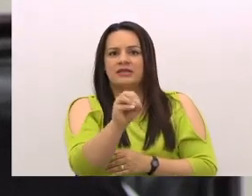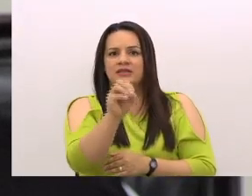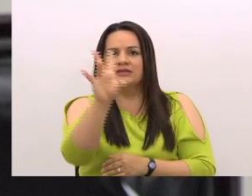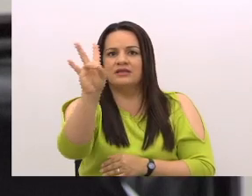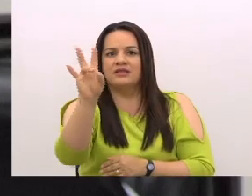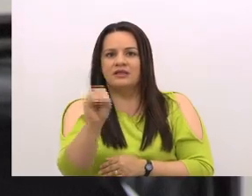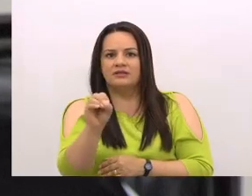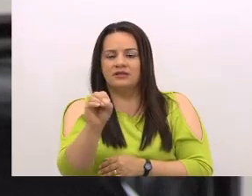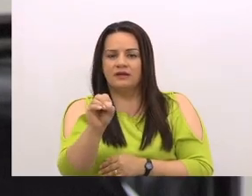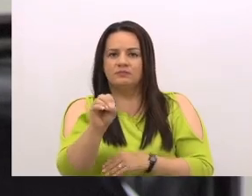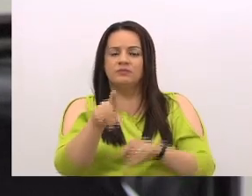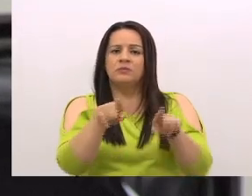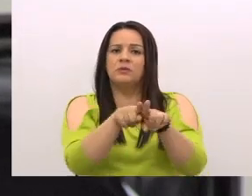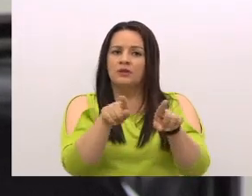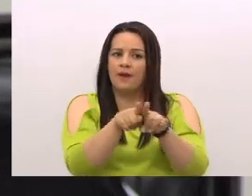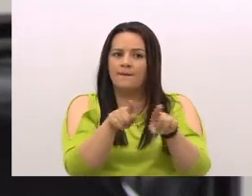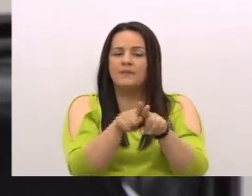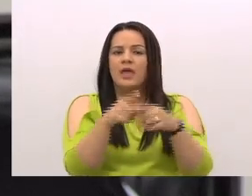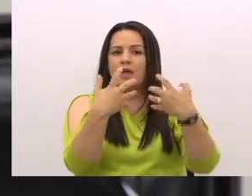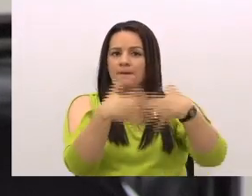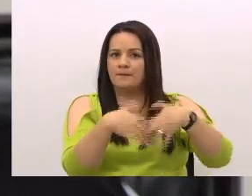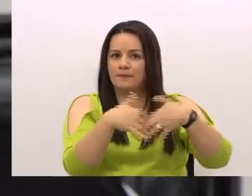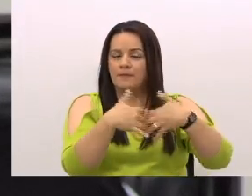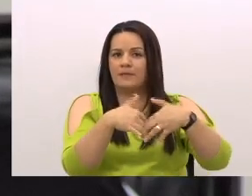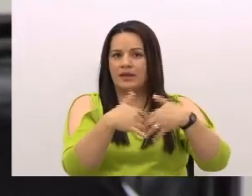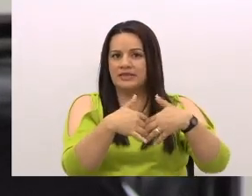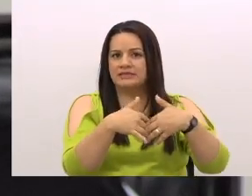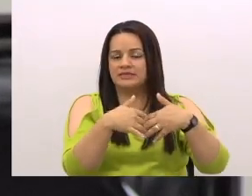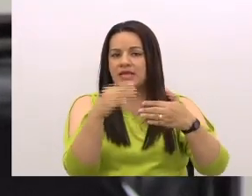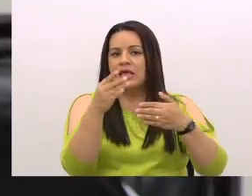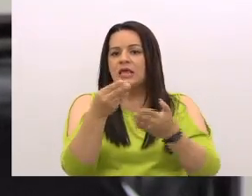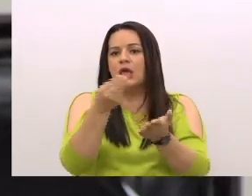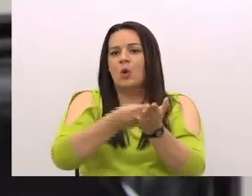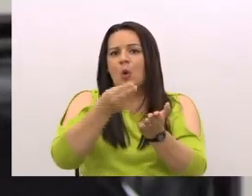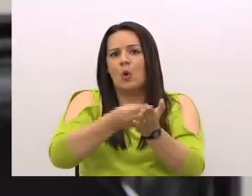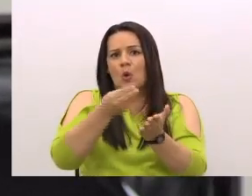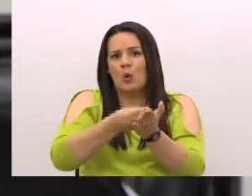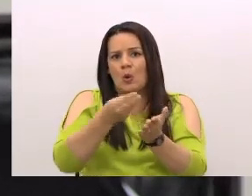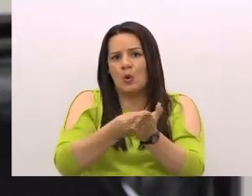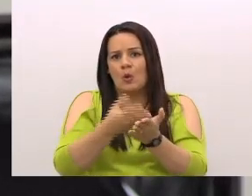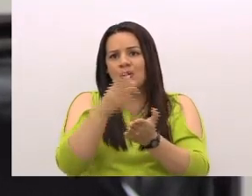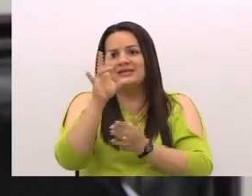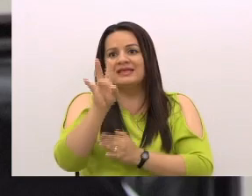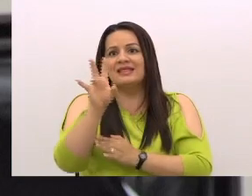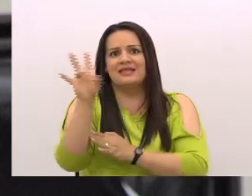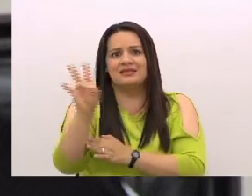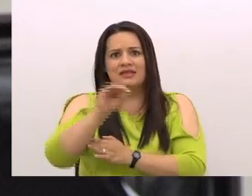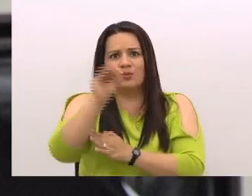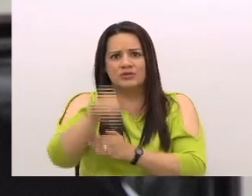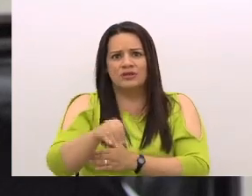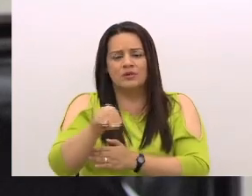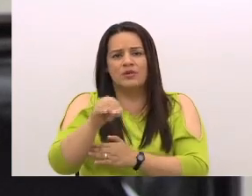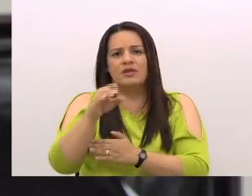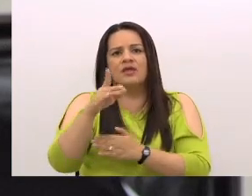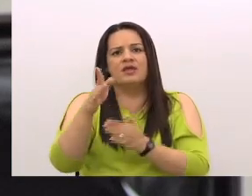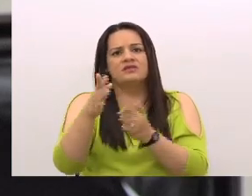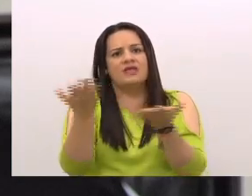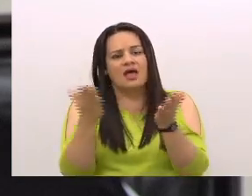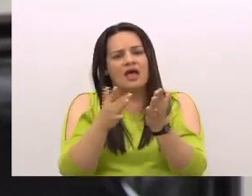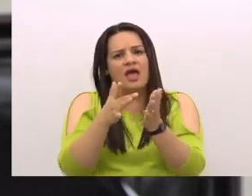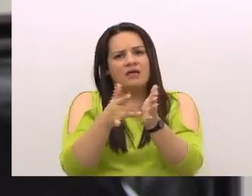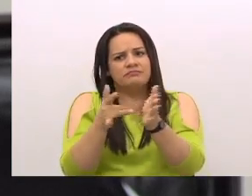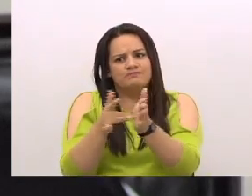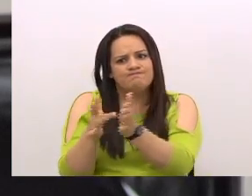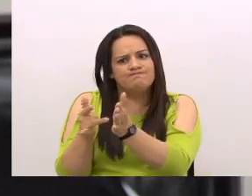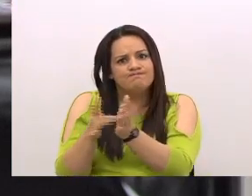las empresas de línea blanca que cobran interés hasta el 167% están abusando y están